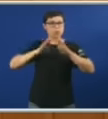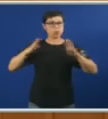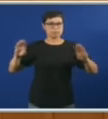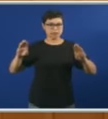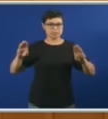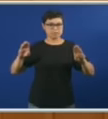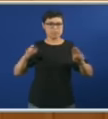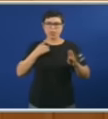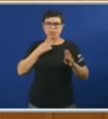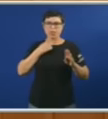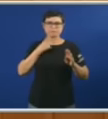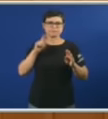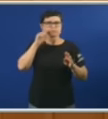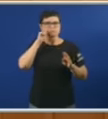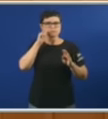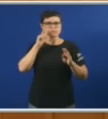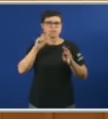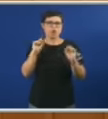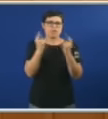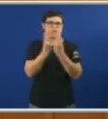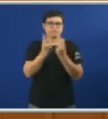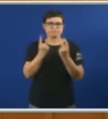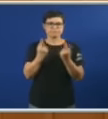Traballaba A actual xerente de Povisa